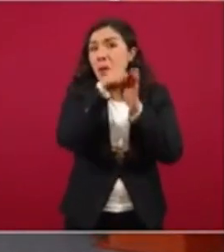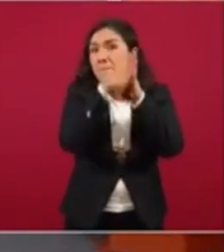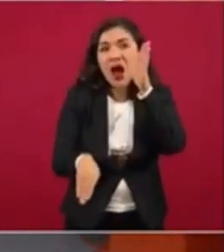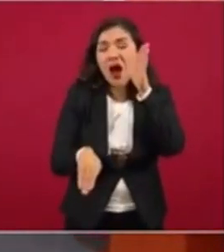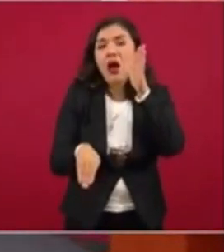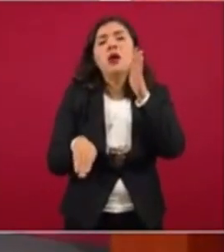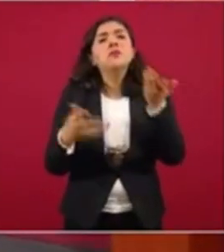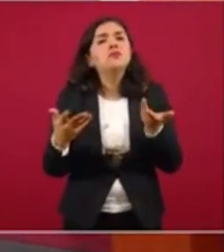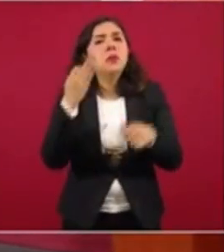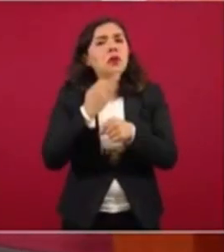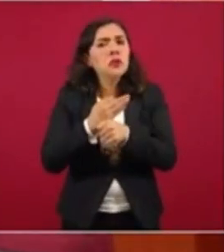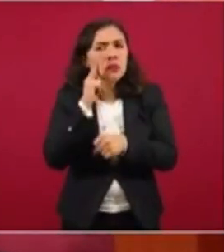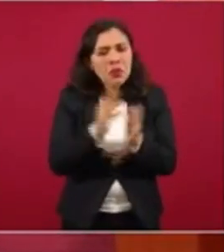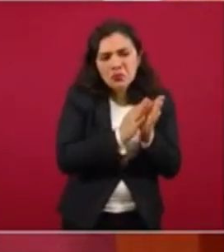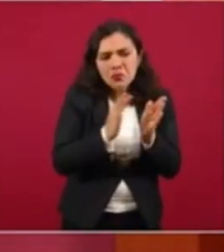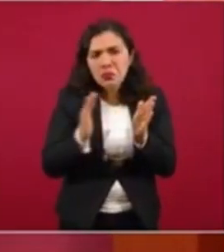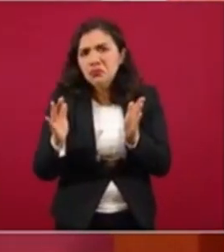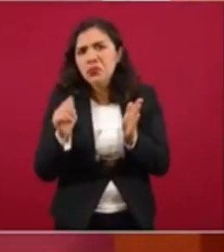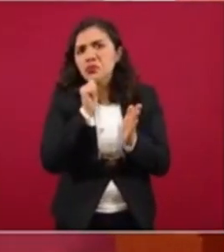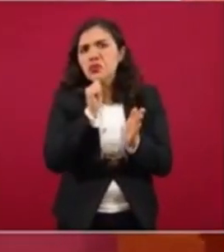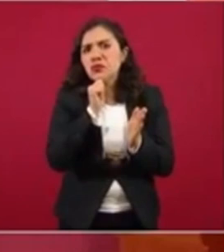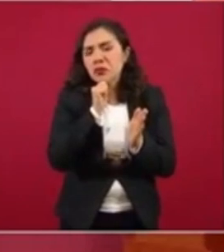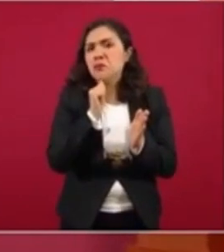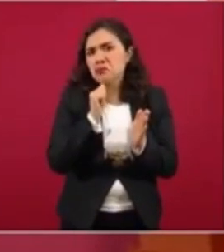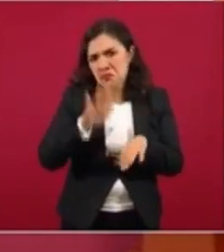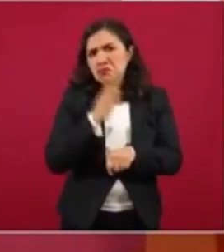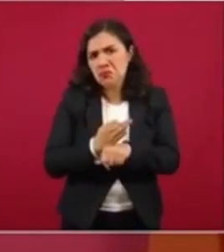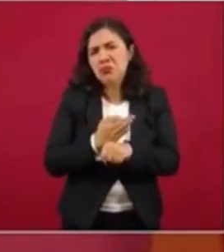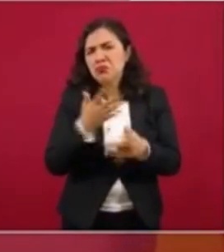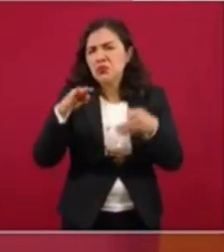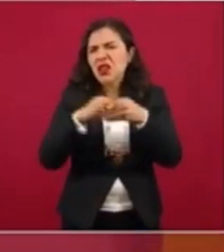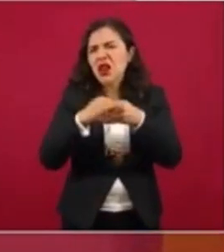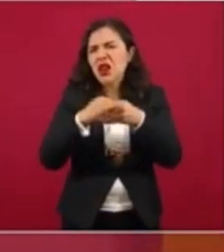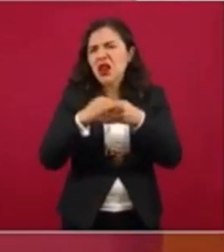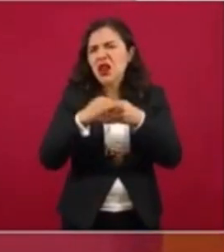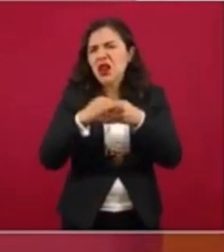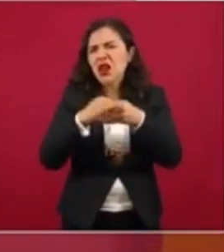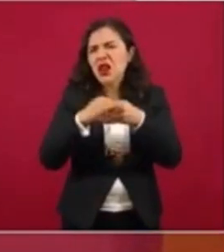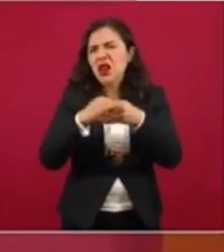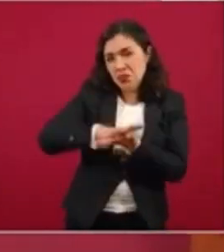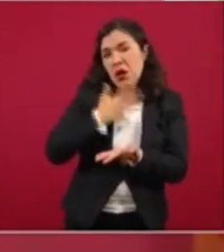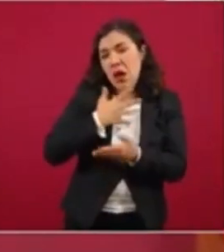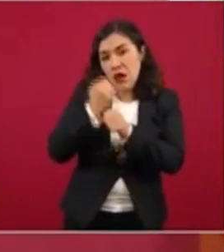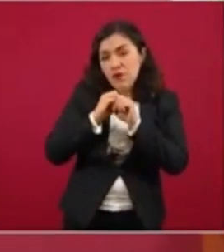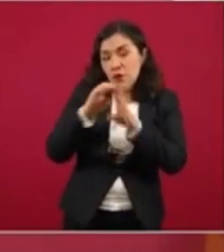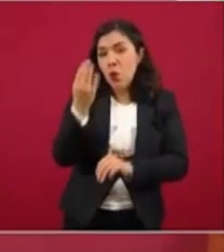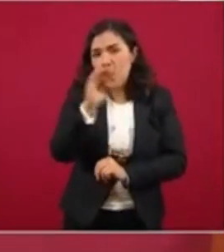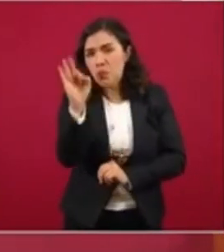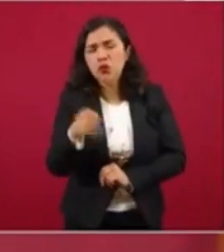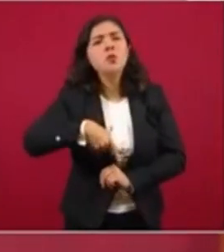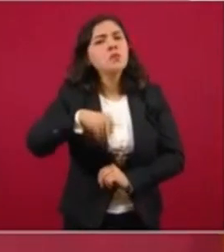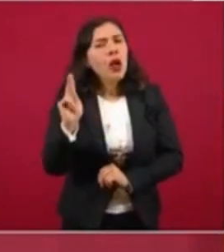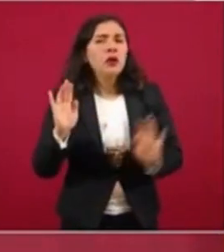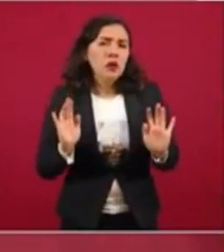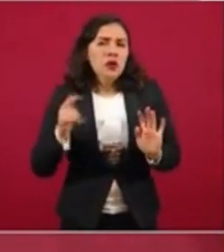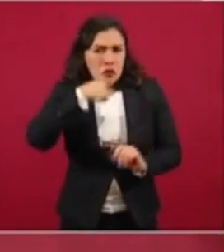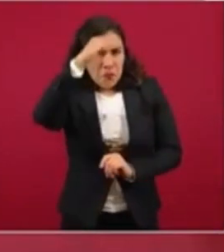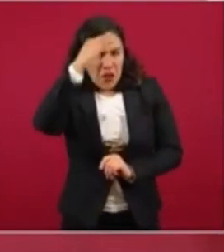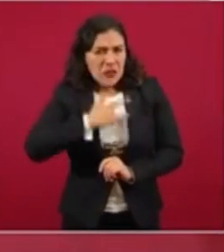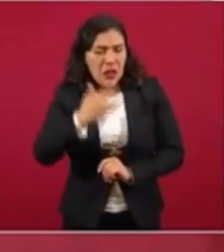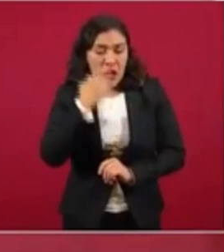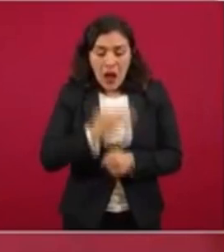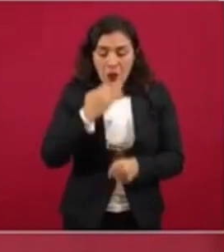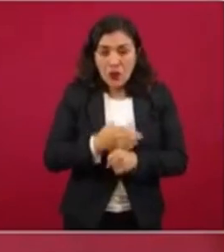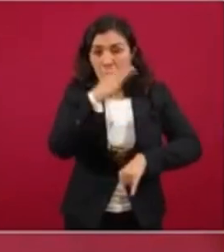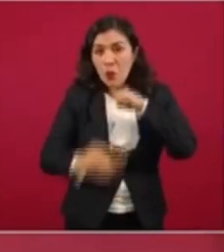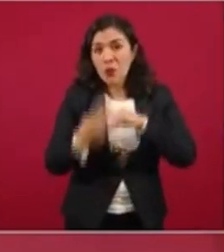y esto no ha resultado así, es alrededor del 9 hasta donde se tiene información. Pero yo considero que en este